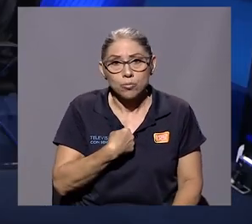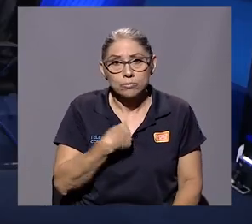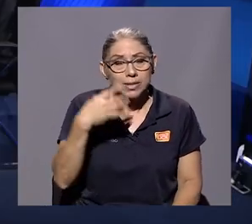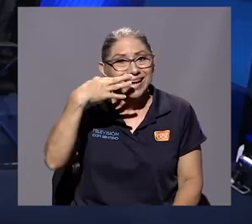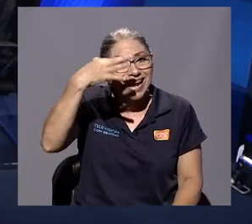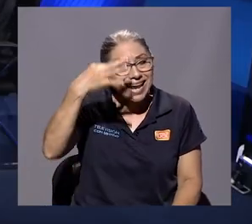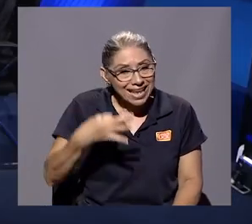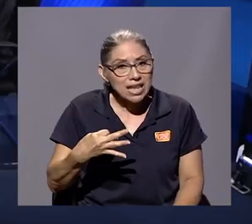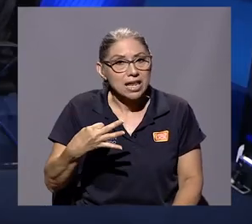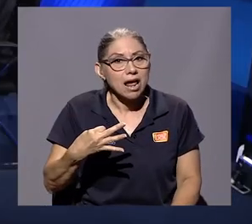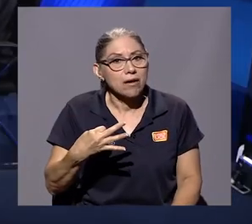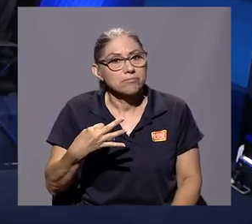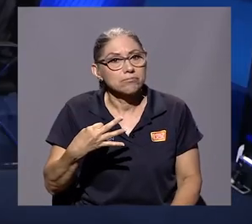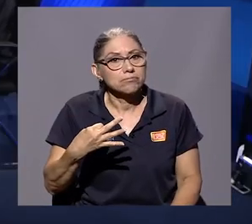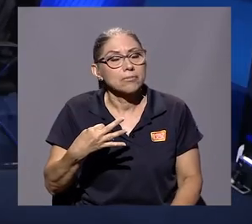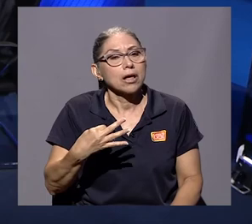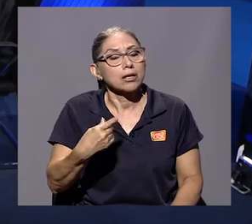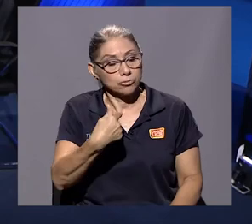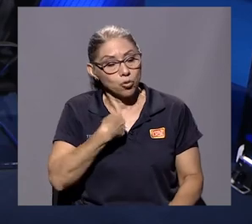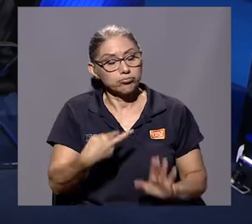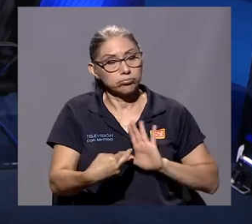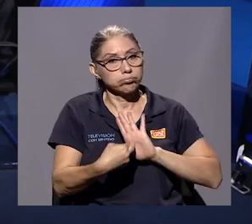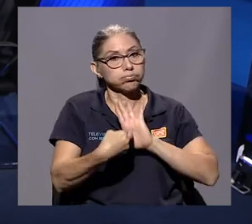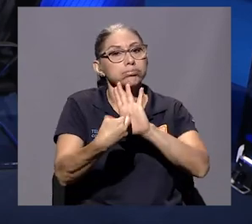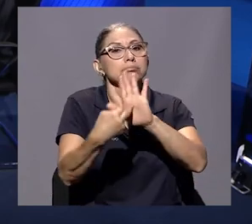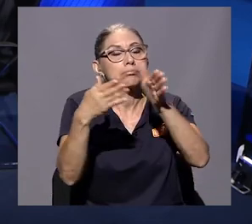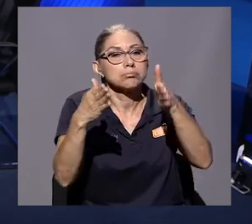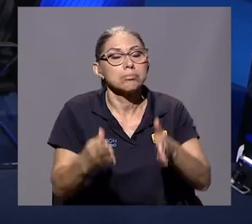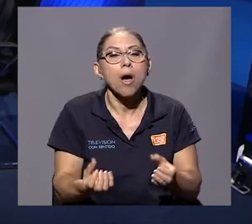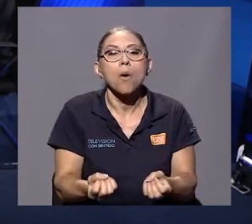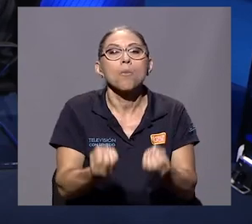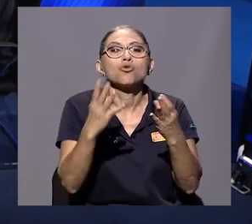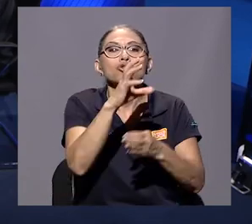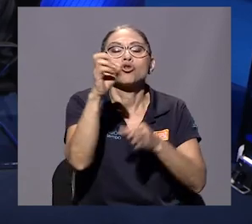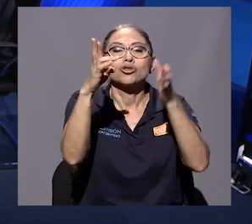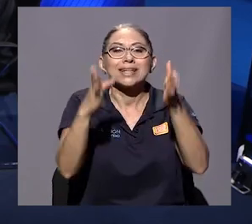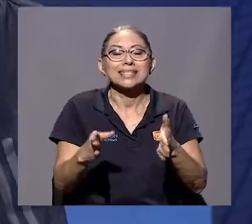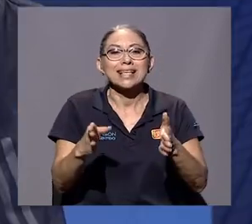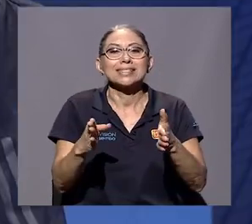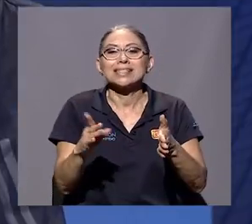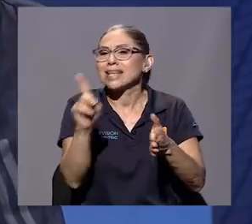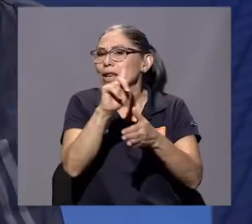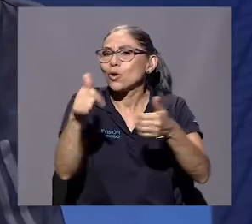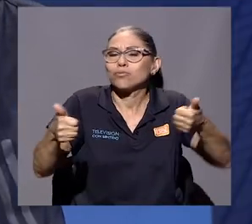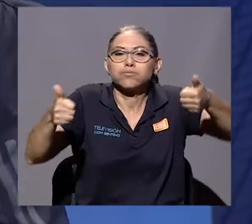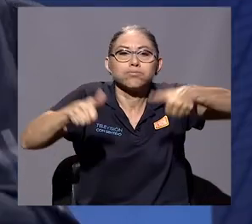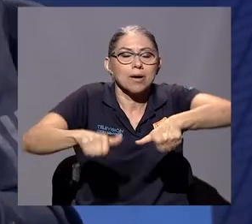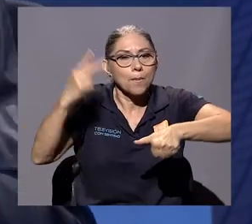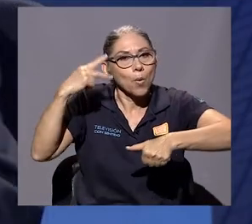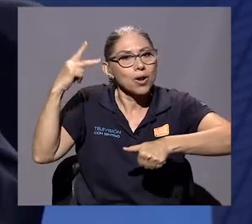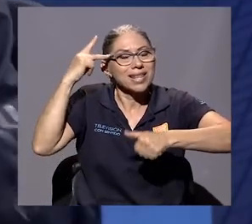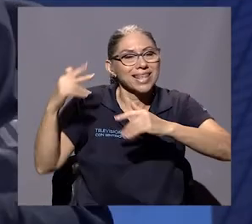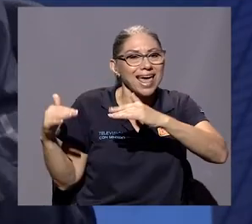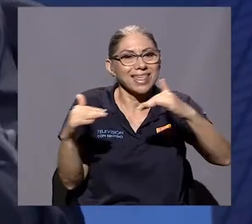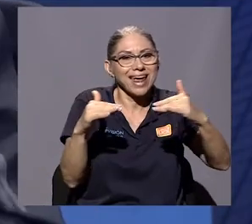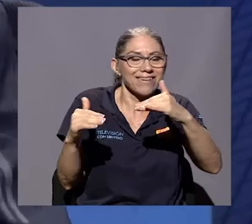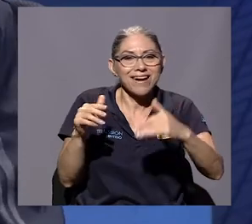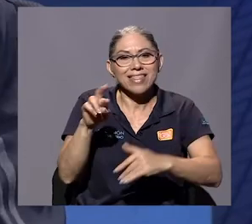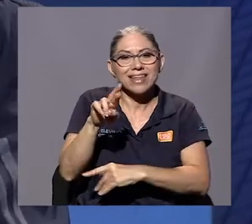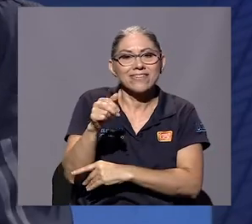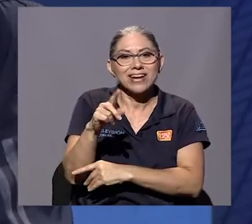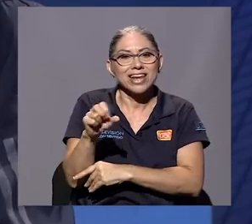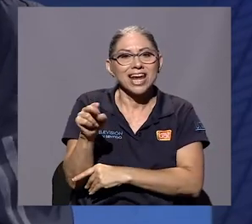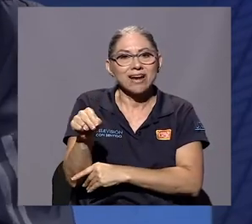creía recoger o llevar la voz de muchos costarricenses, que se oponían a la política de guerra de Regan en Centroamérica,